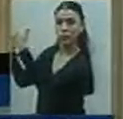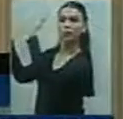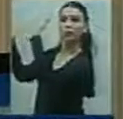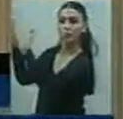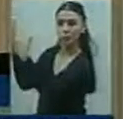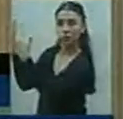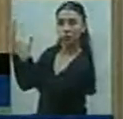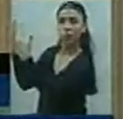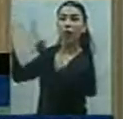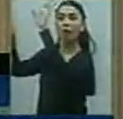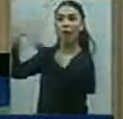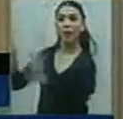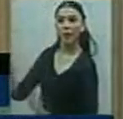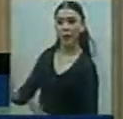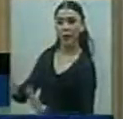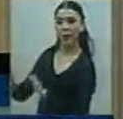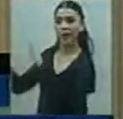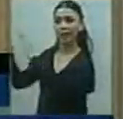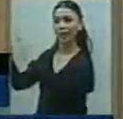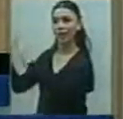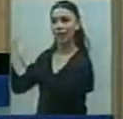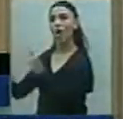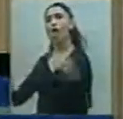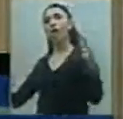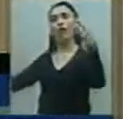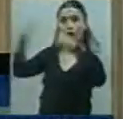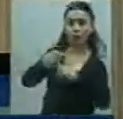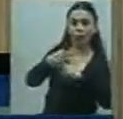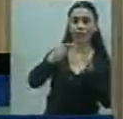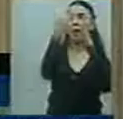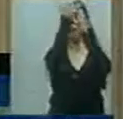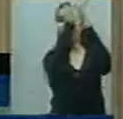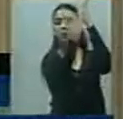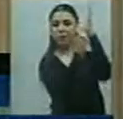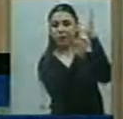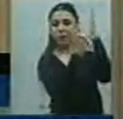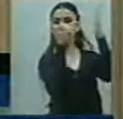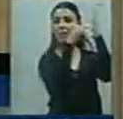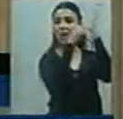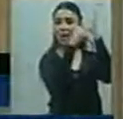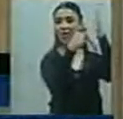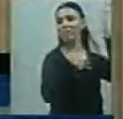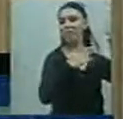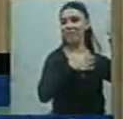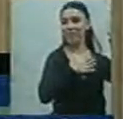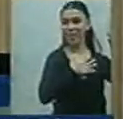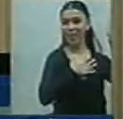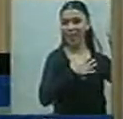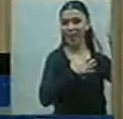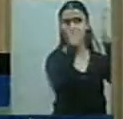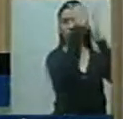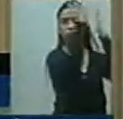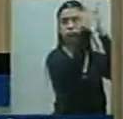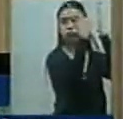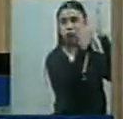armando una lista en contra de cooperativa. Eso es llamativo, que no conozcan los estatutos, gente que